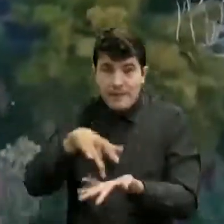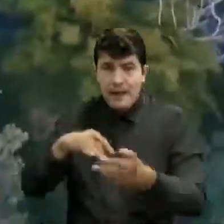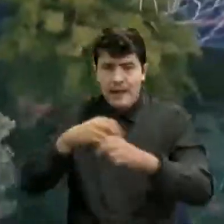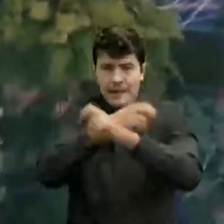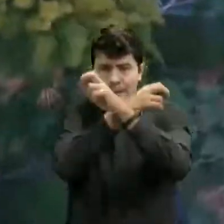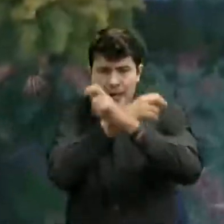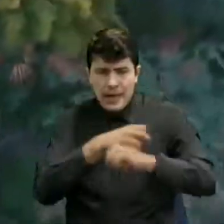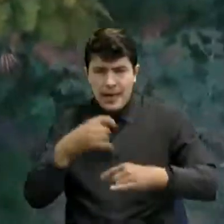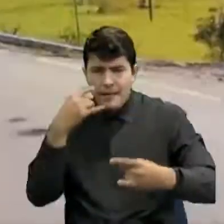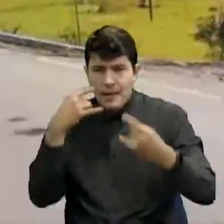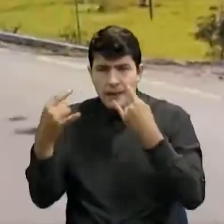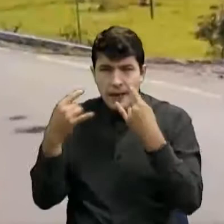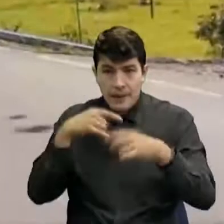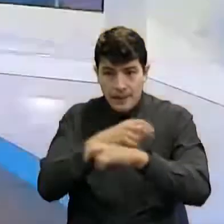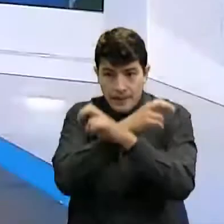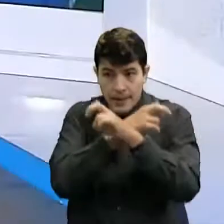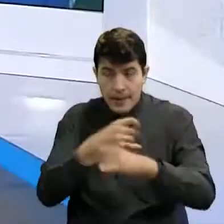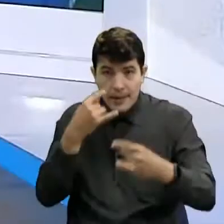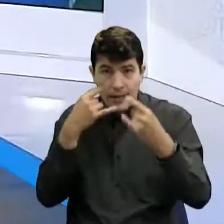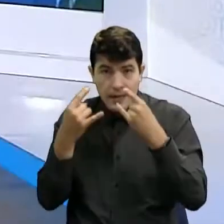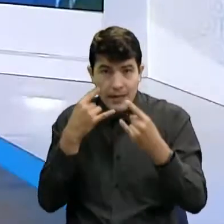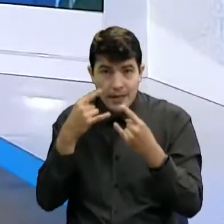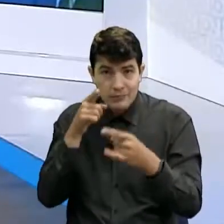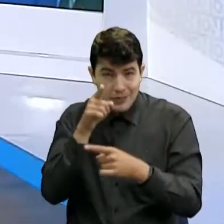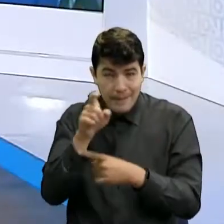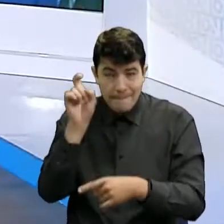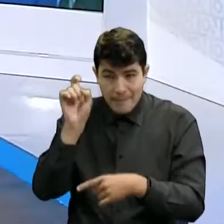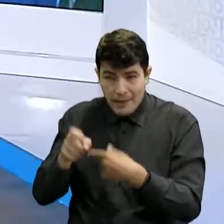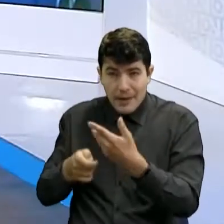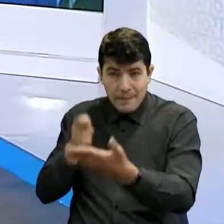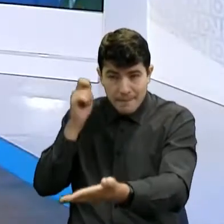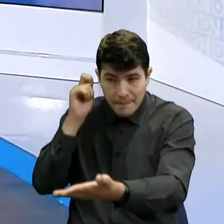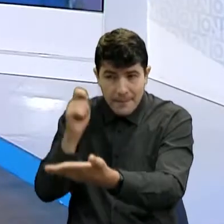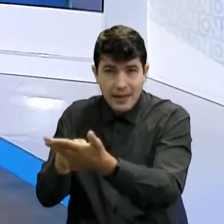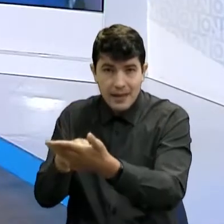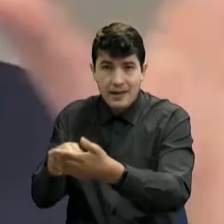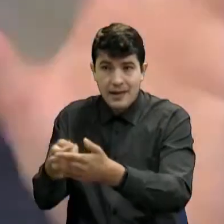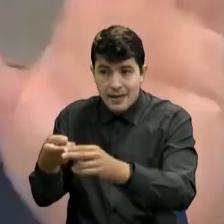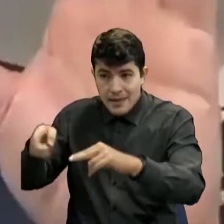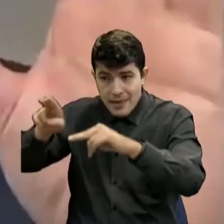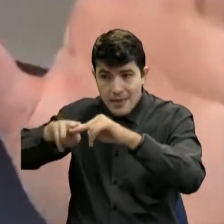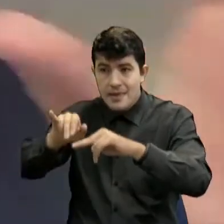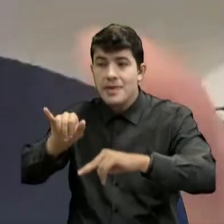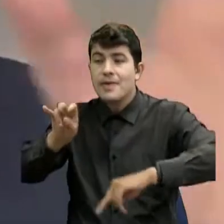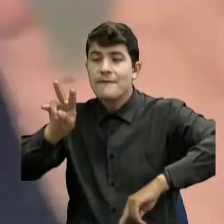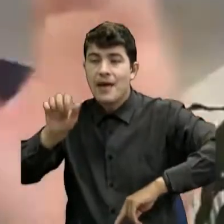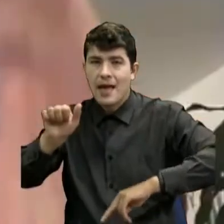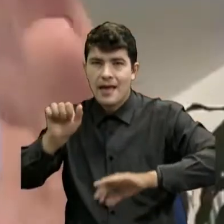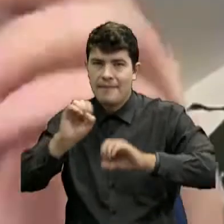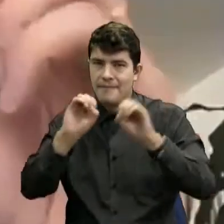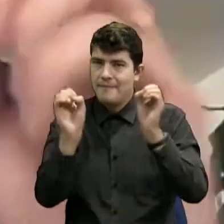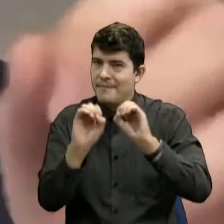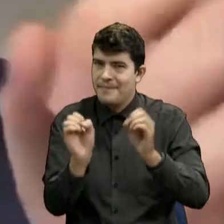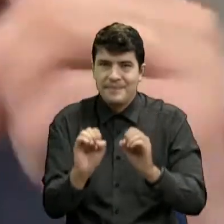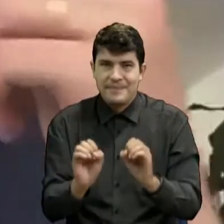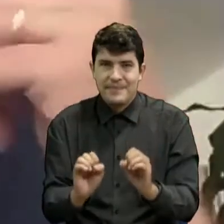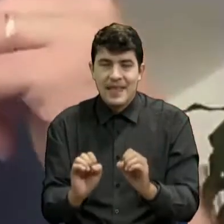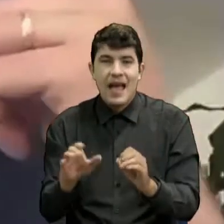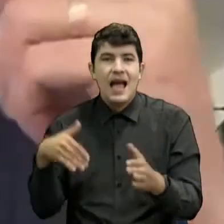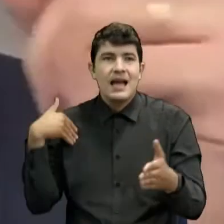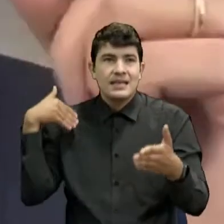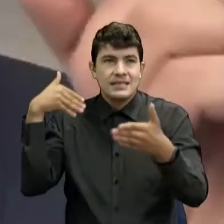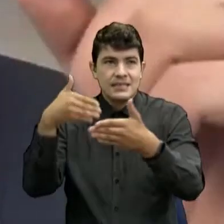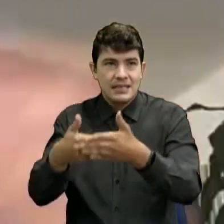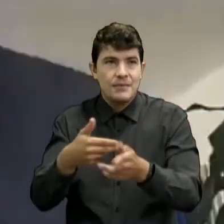atracciones, a un parque temático, no va a tener que pagar IVA. Todo esto como unas medidas de reactivación hasta diciembre